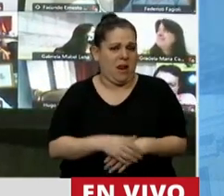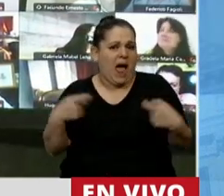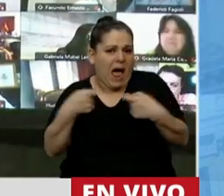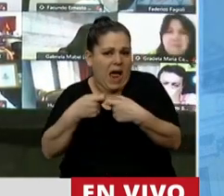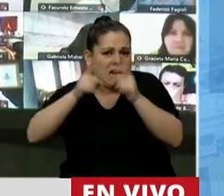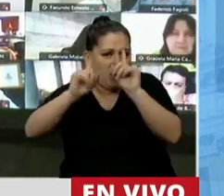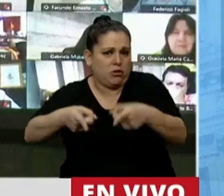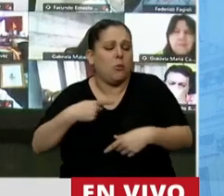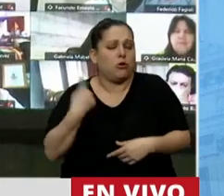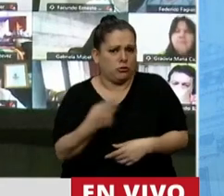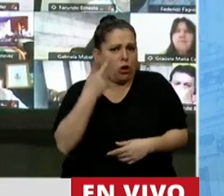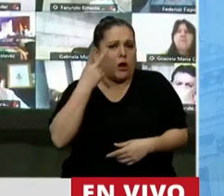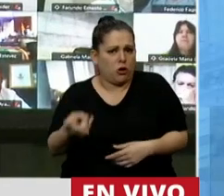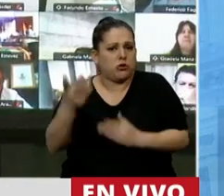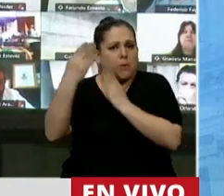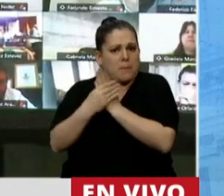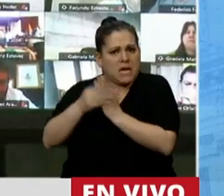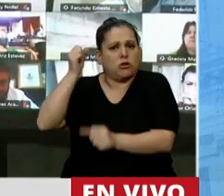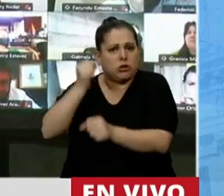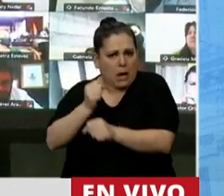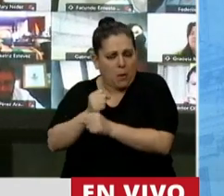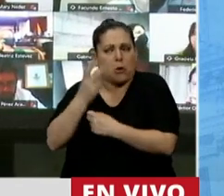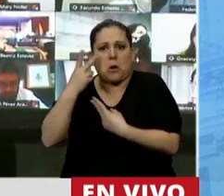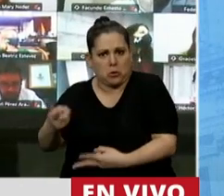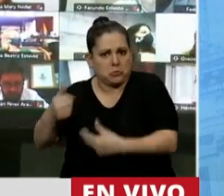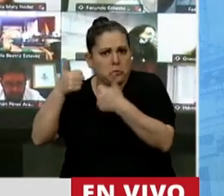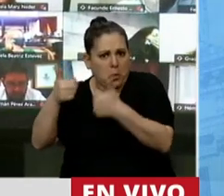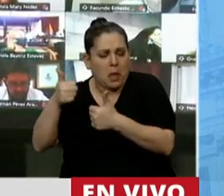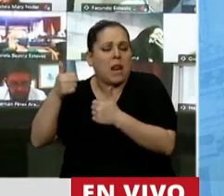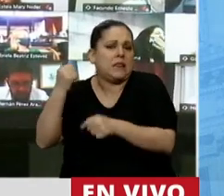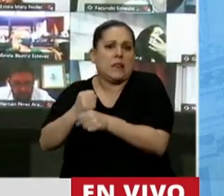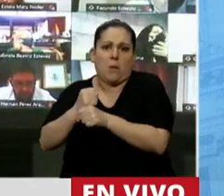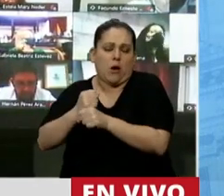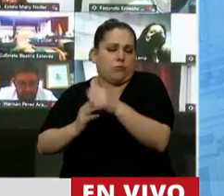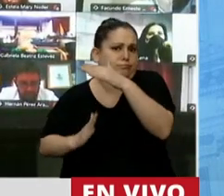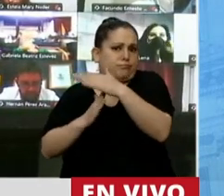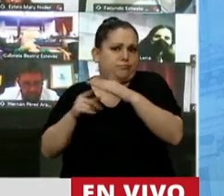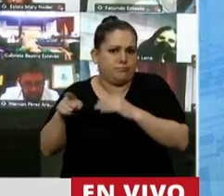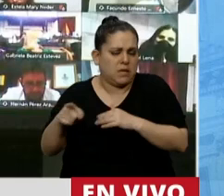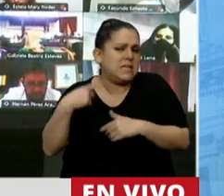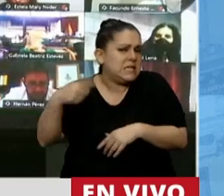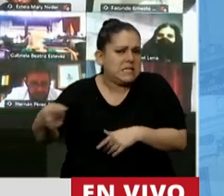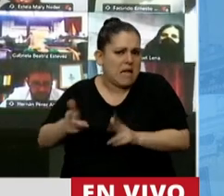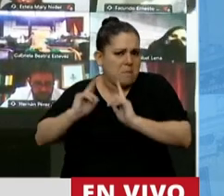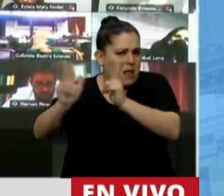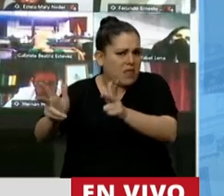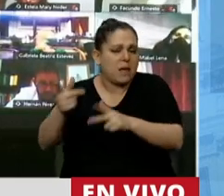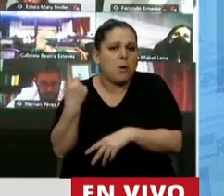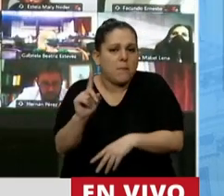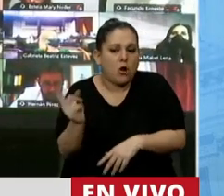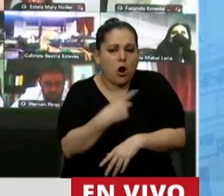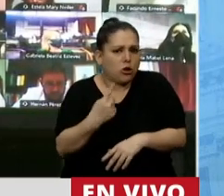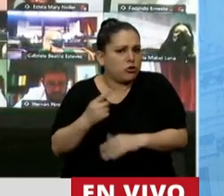el trabajo de los ministros y de los intendentes como un trabajo esencial. Siempre lo hemos dicho. Y nosotros